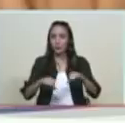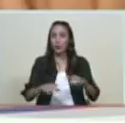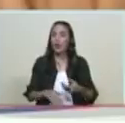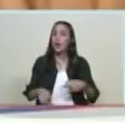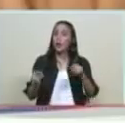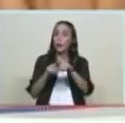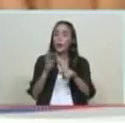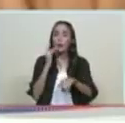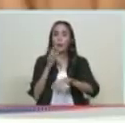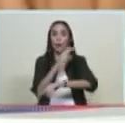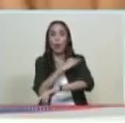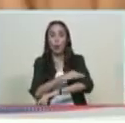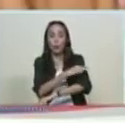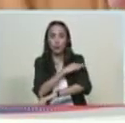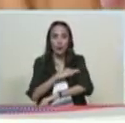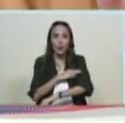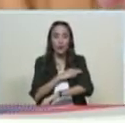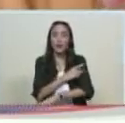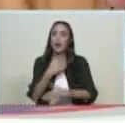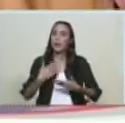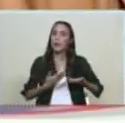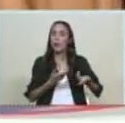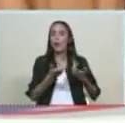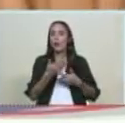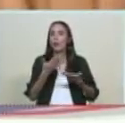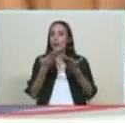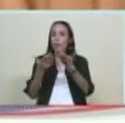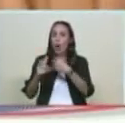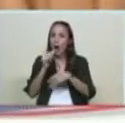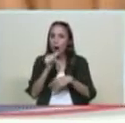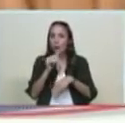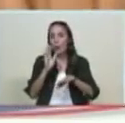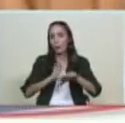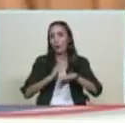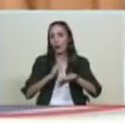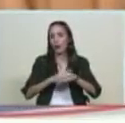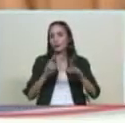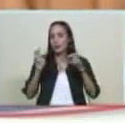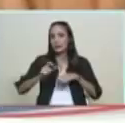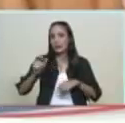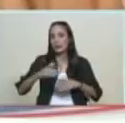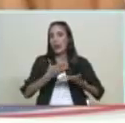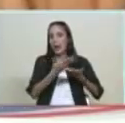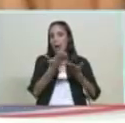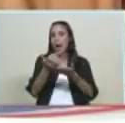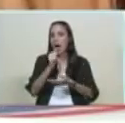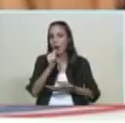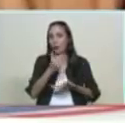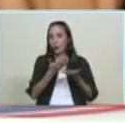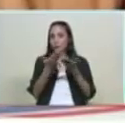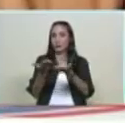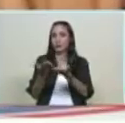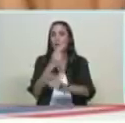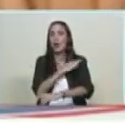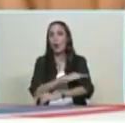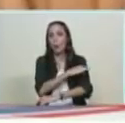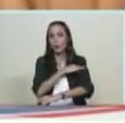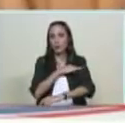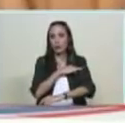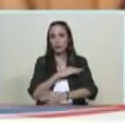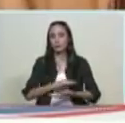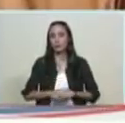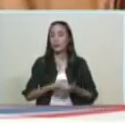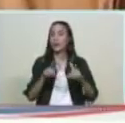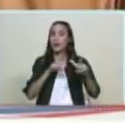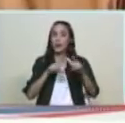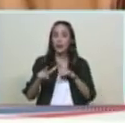llevarle el agua a estos sectores para evitar alguna afectación mayor de tal manera mi comandante que estamos dispuestos están los